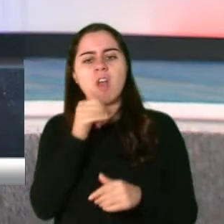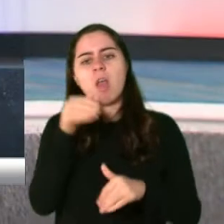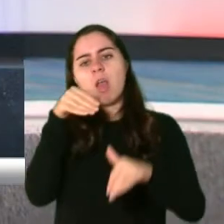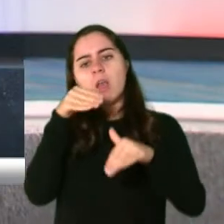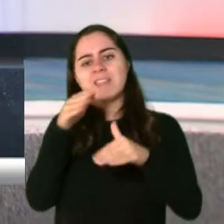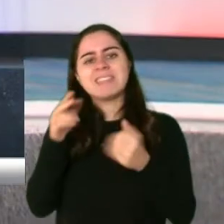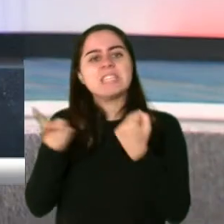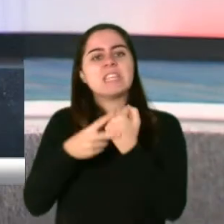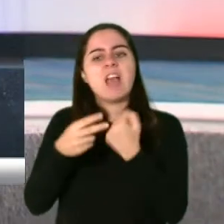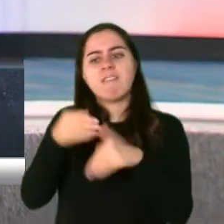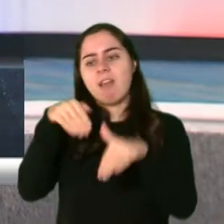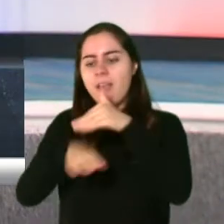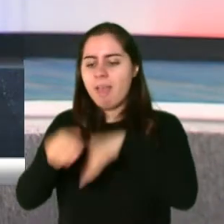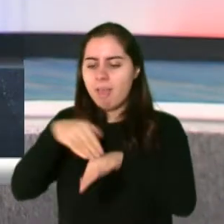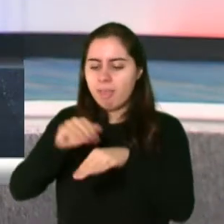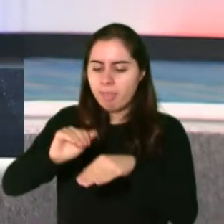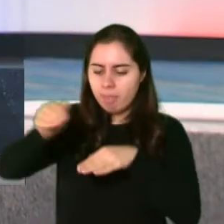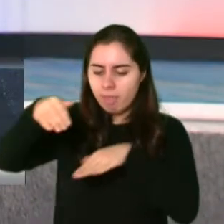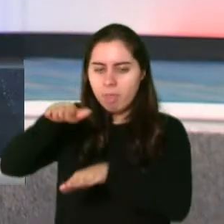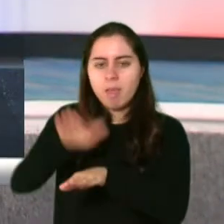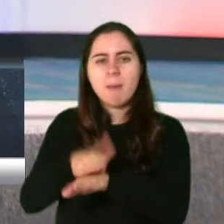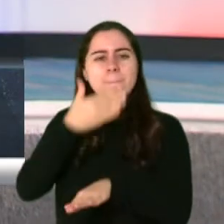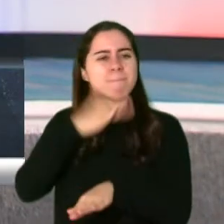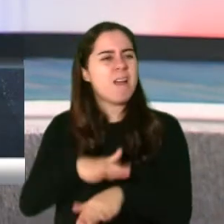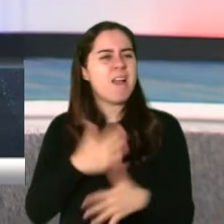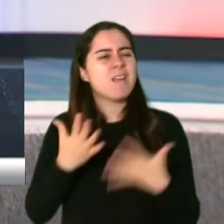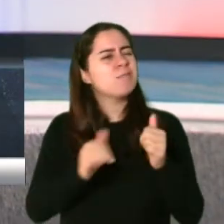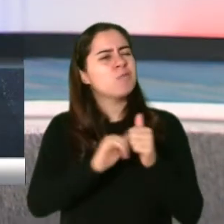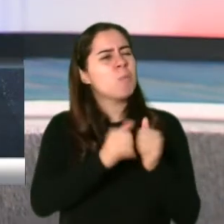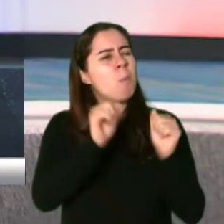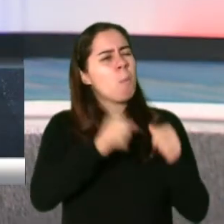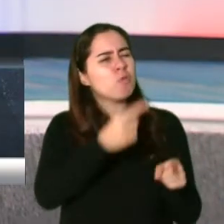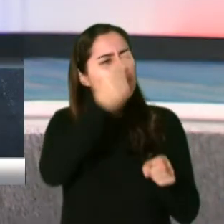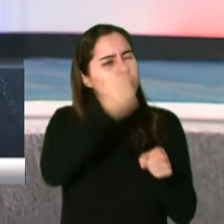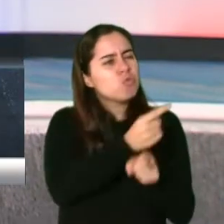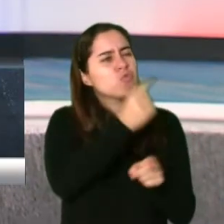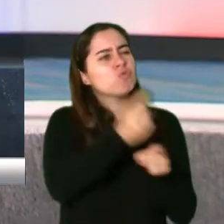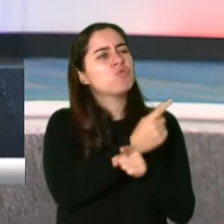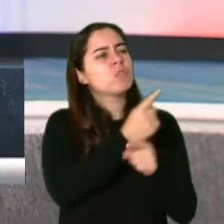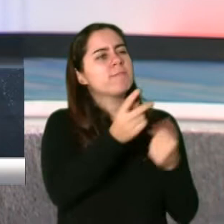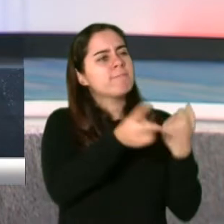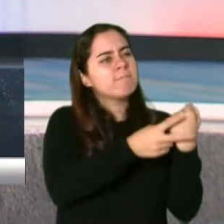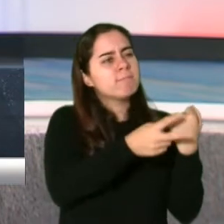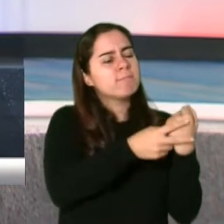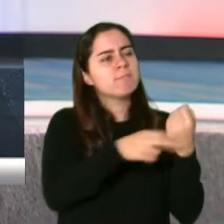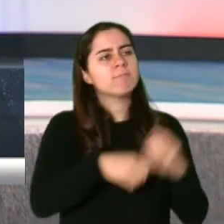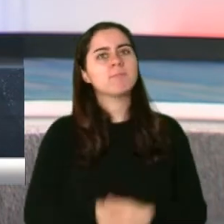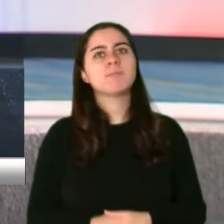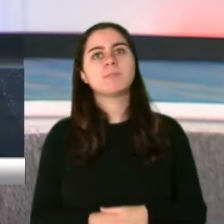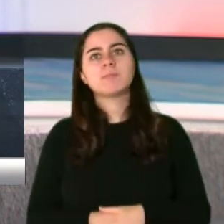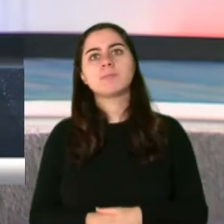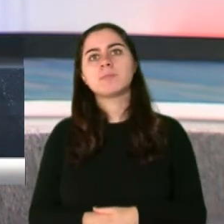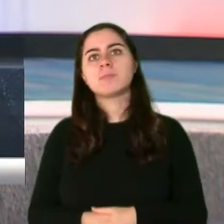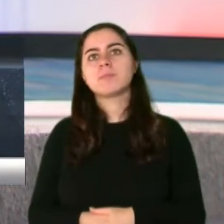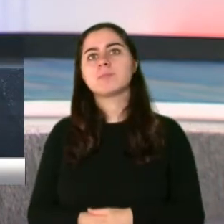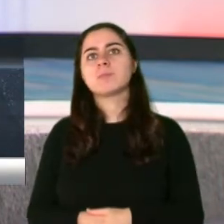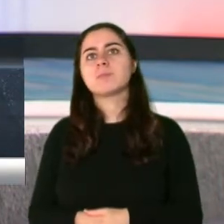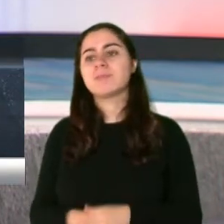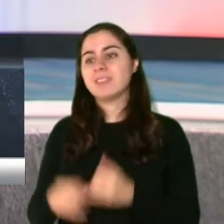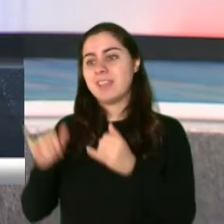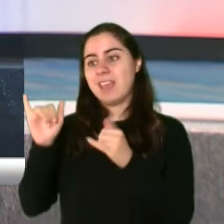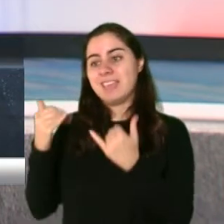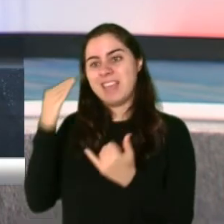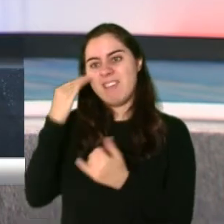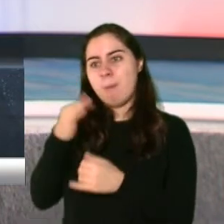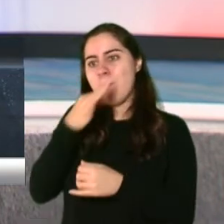hay muchas maneras. Estamos recomendando, por ejemplo, que ahora que estamos en el pico de la temporada, poder conservar estos documentos, por ejemplo,